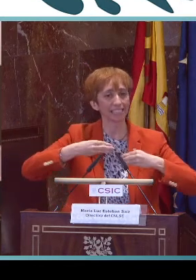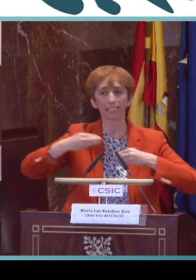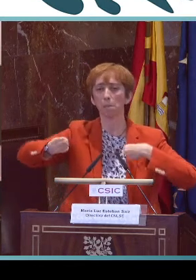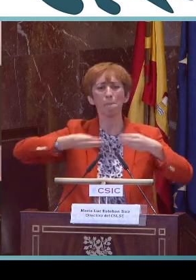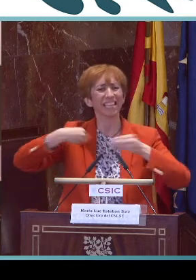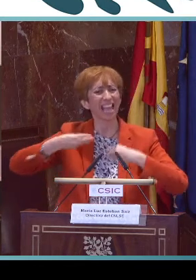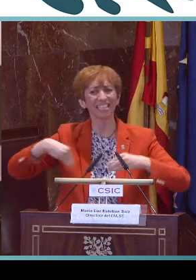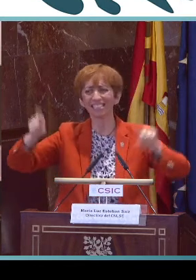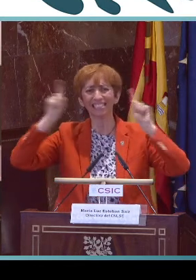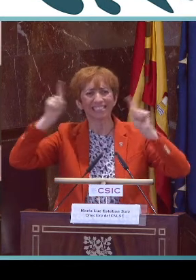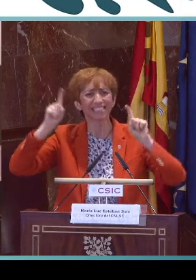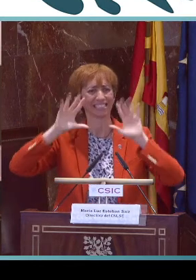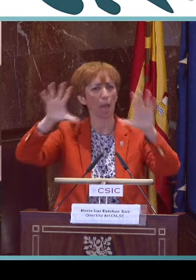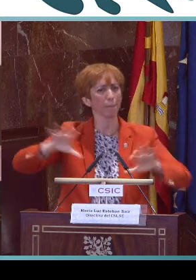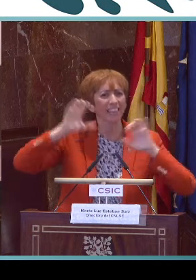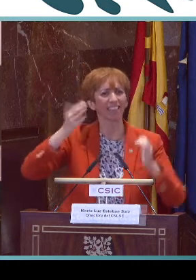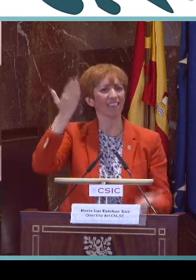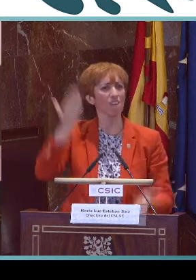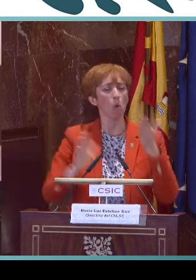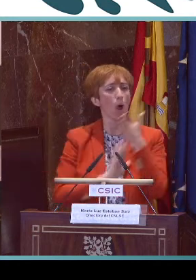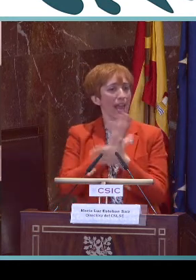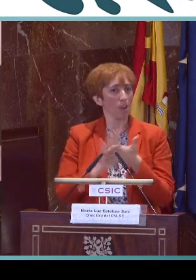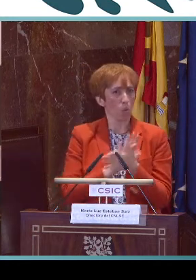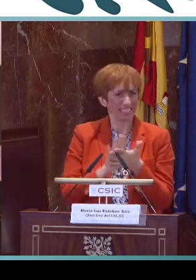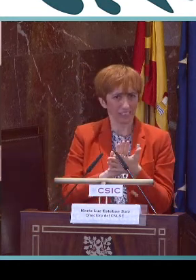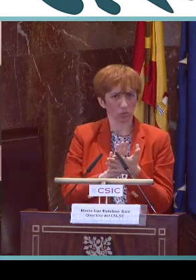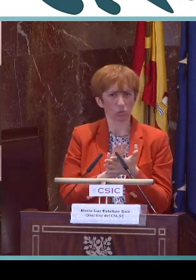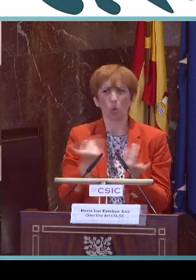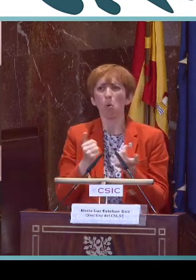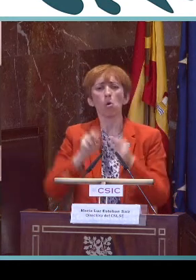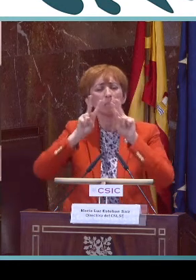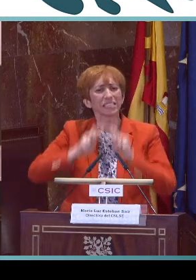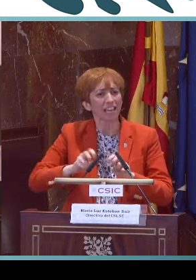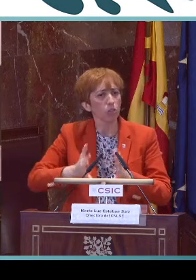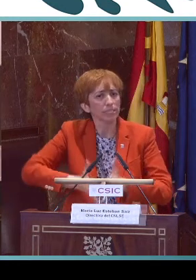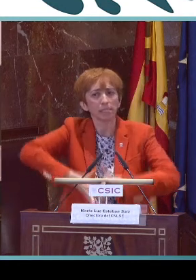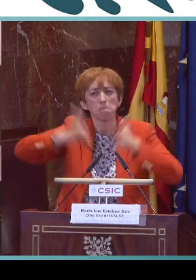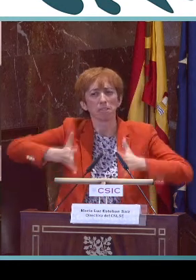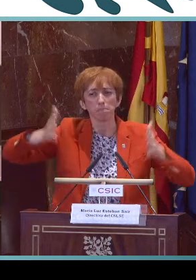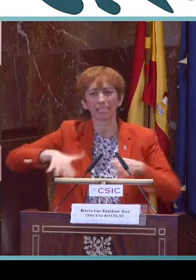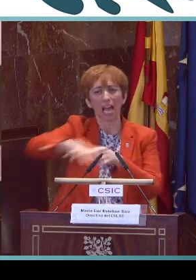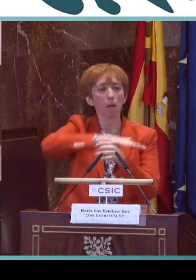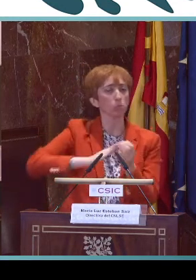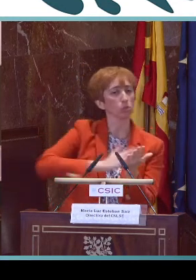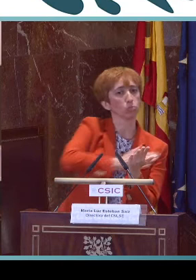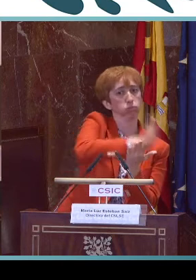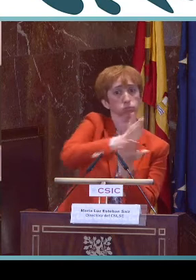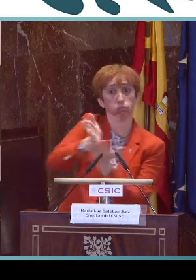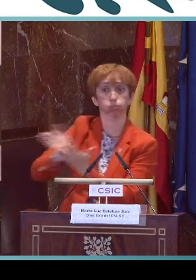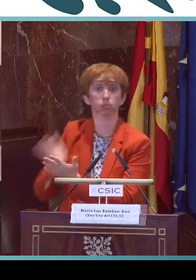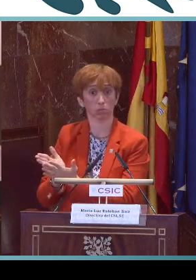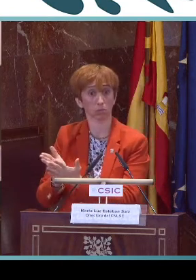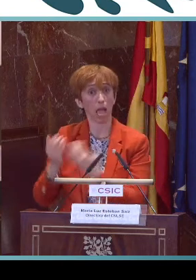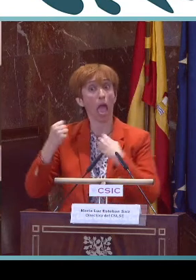las demandas y transmitís las demandas de falta de materiales para la adquisición, aprendizaje y evaluación de nuestra